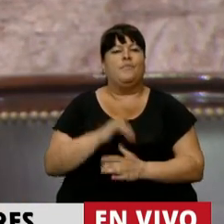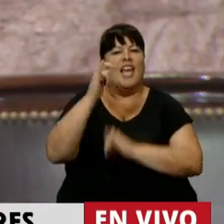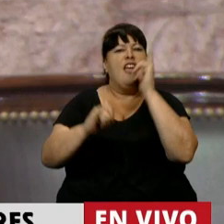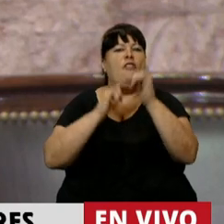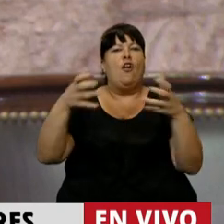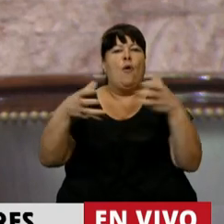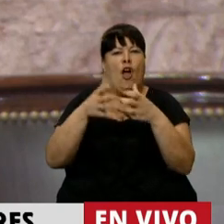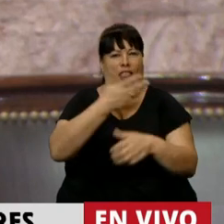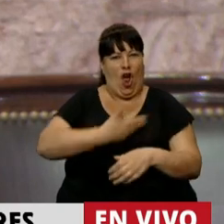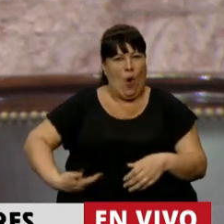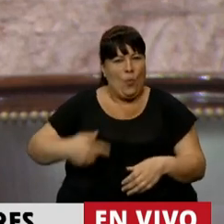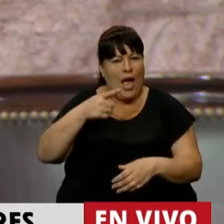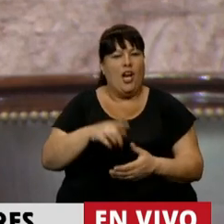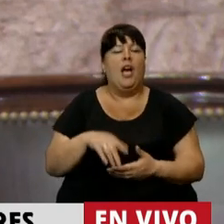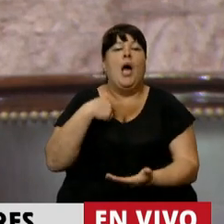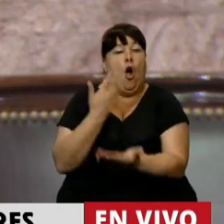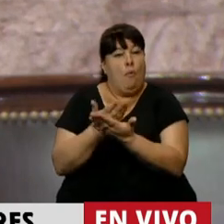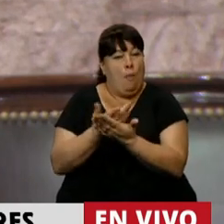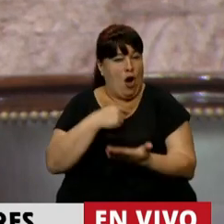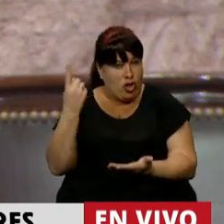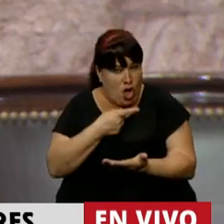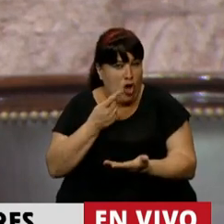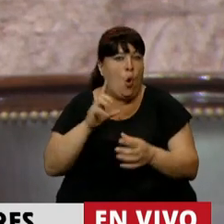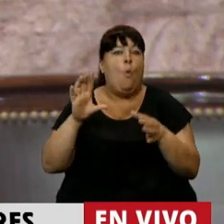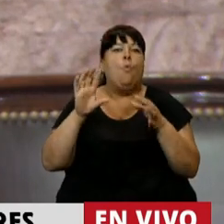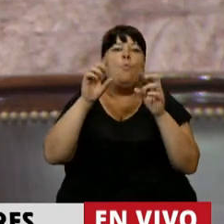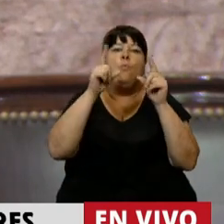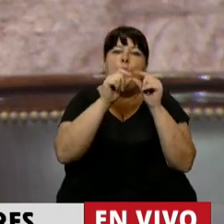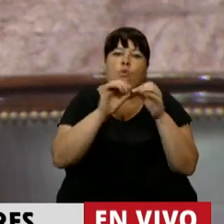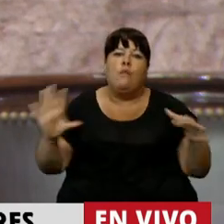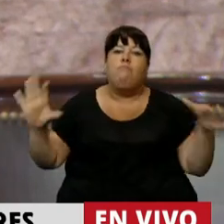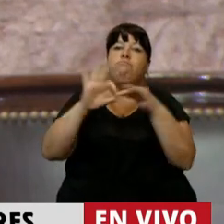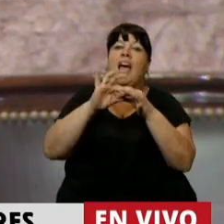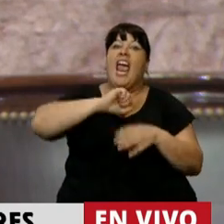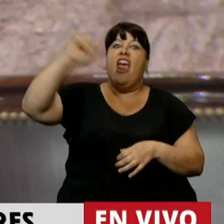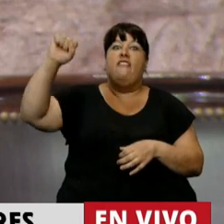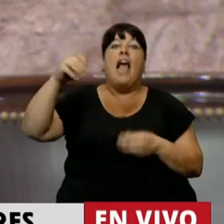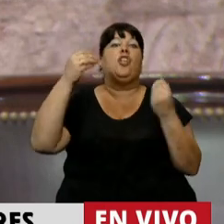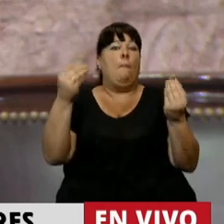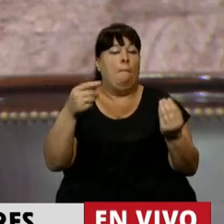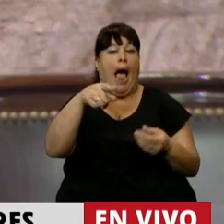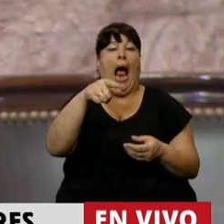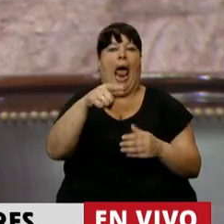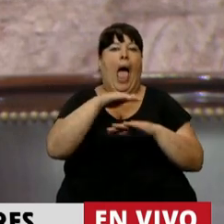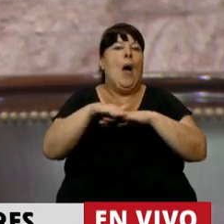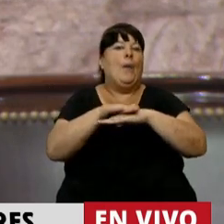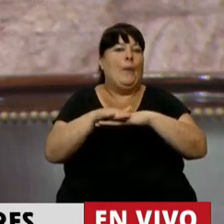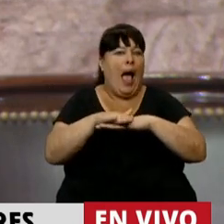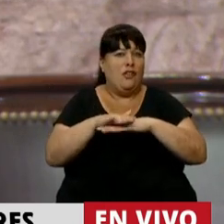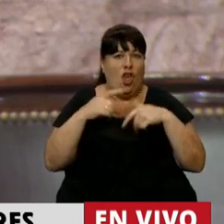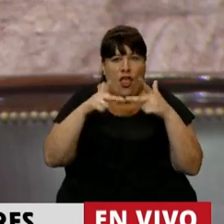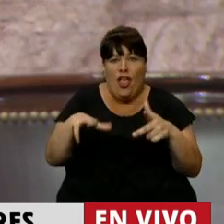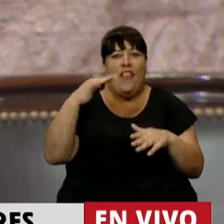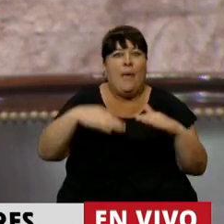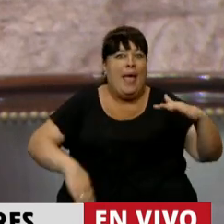informe del bloque oficialista, que los que planteamos una cláusula de inflación para que haya un piso, lo que estamos